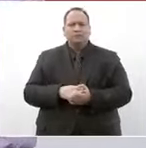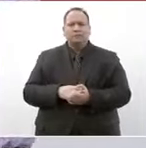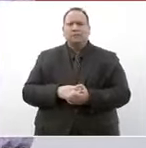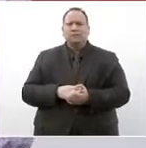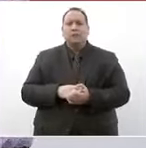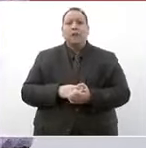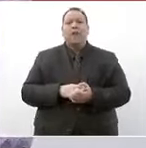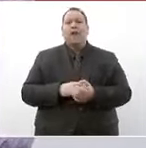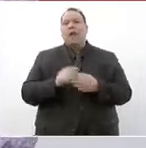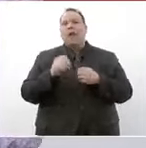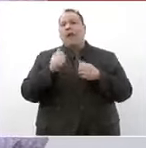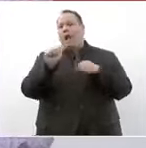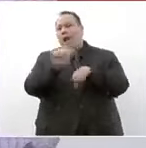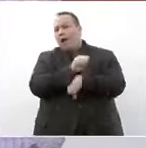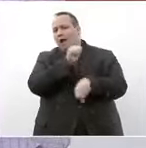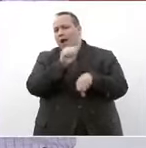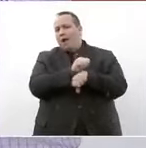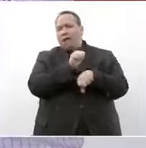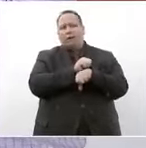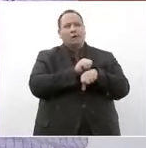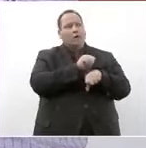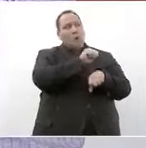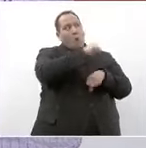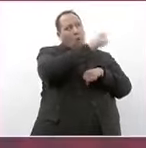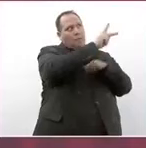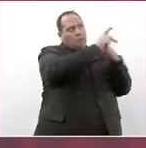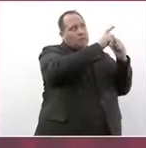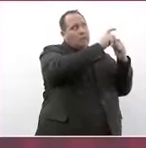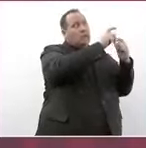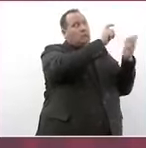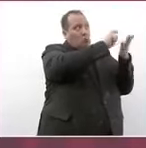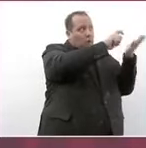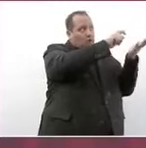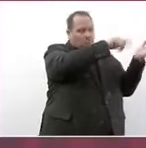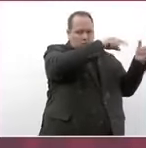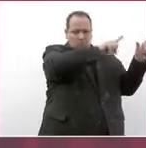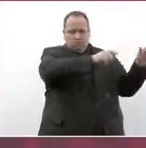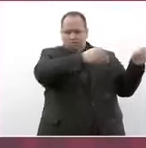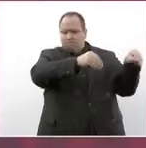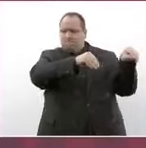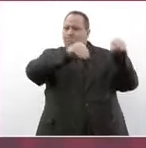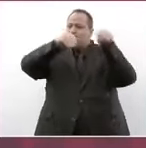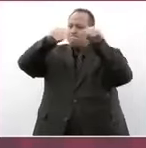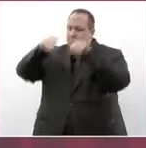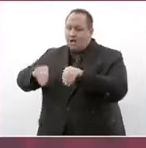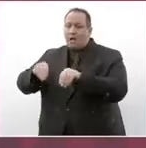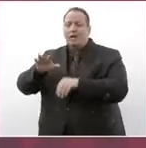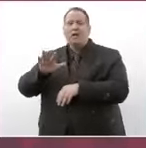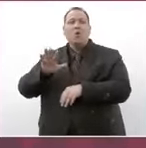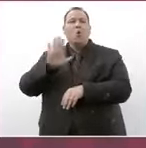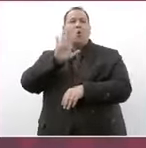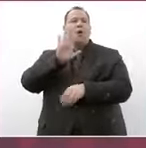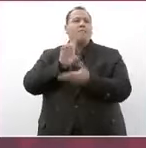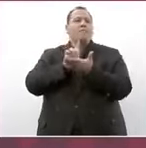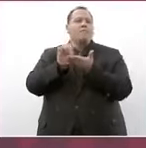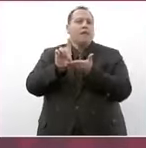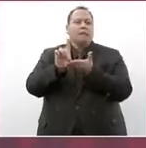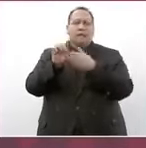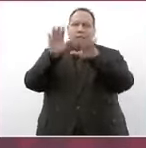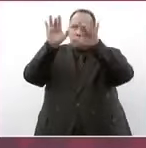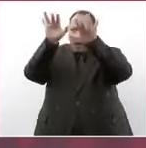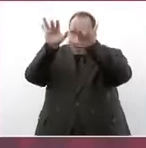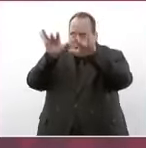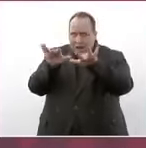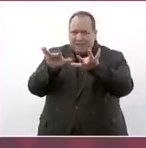importaciones se tiene que pagar un derecho de trámite